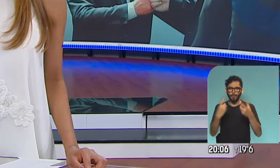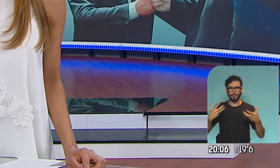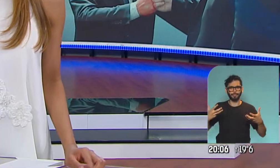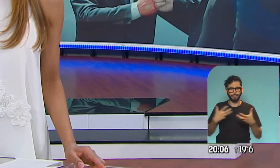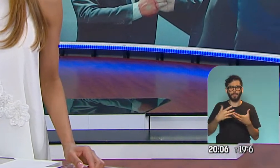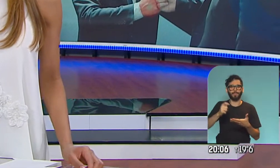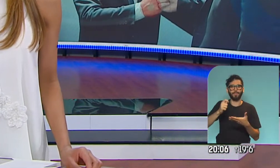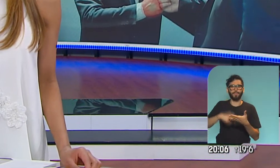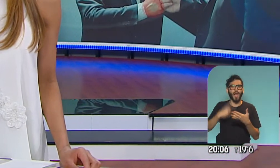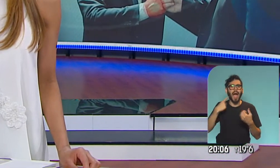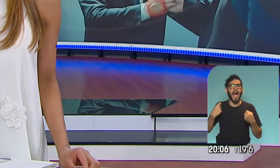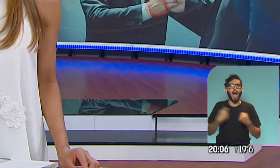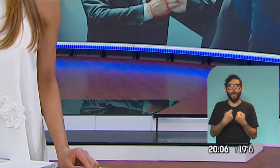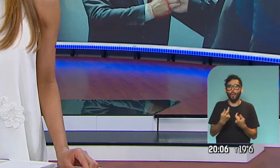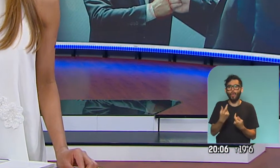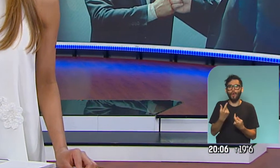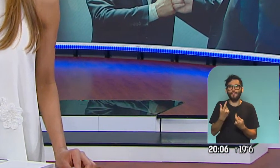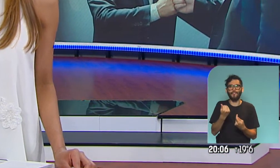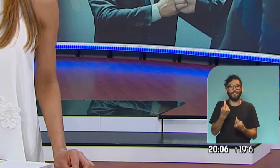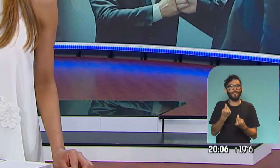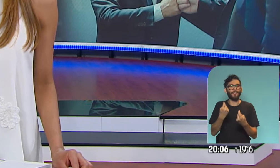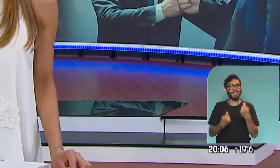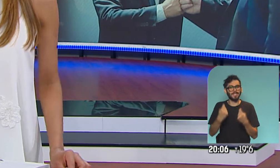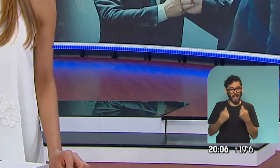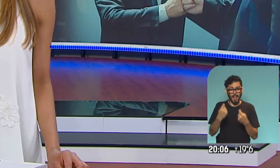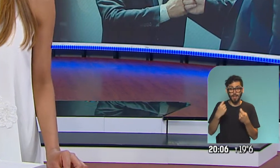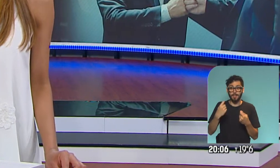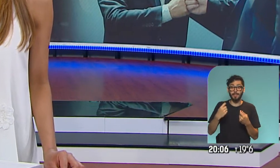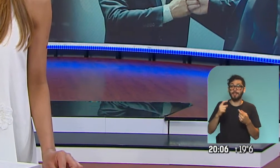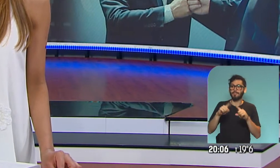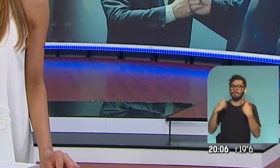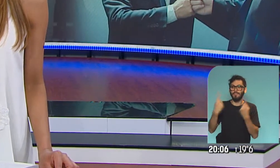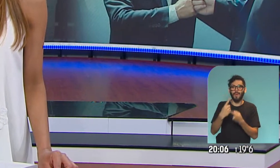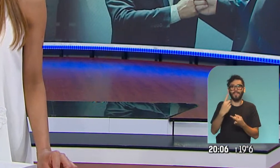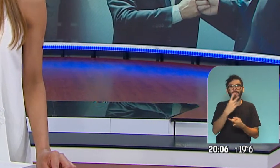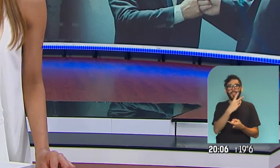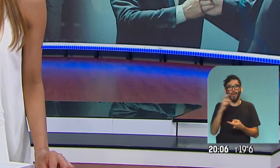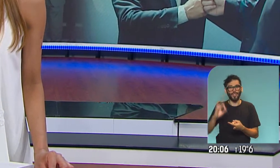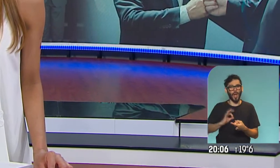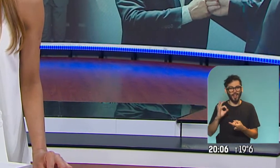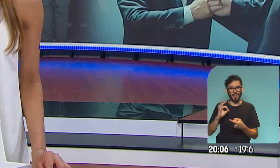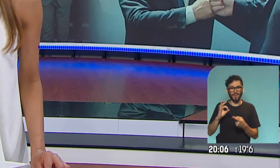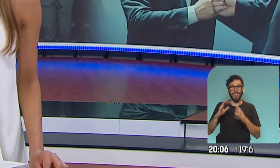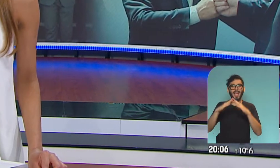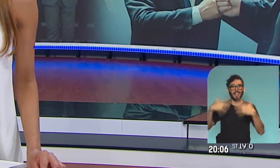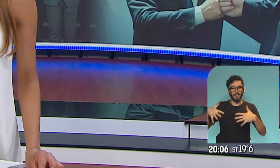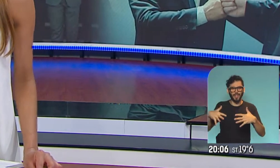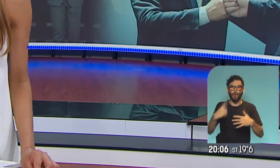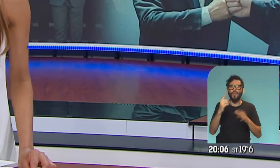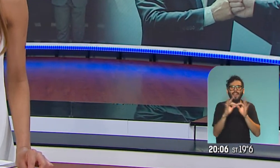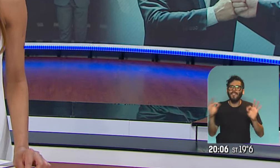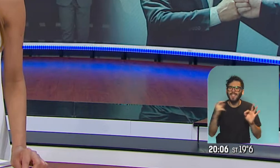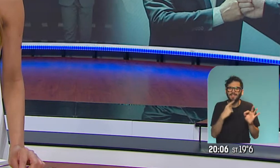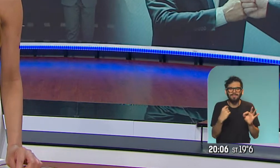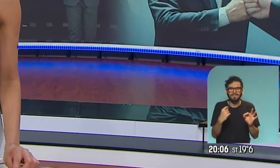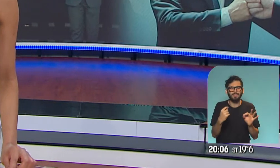en el Museo del Bicentenario en Casa Rosada. Una de sus frases fue, hablamos de las frases del mandatario, hay un país que